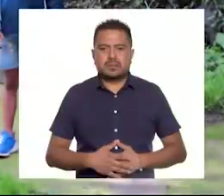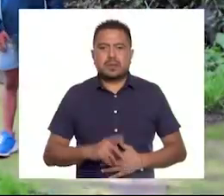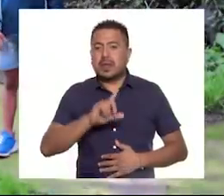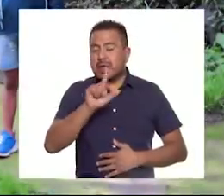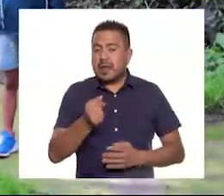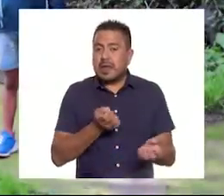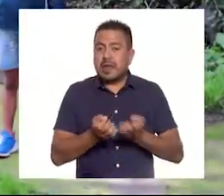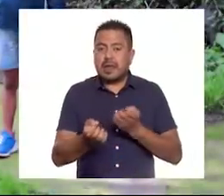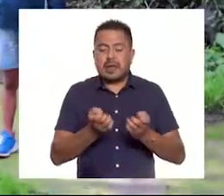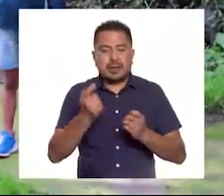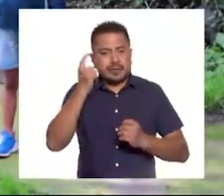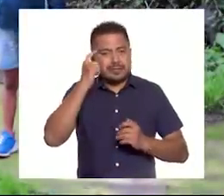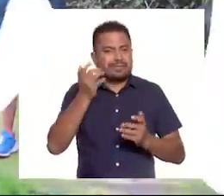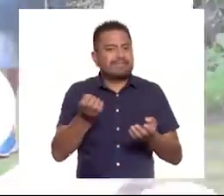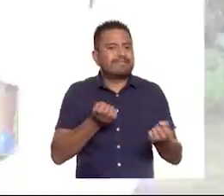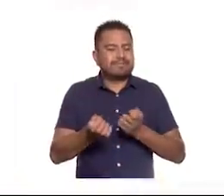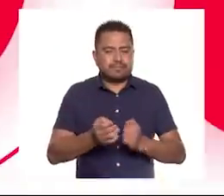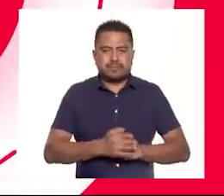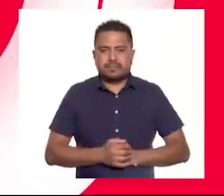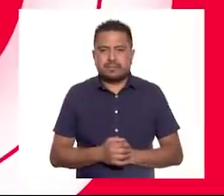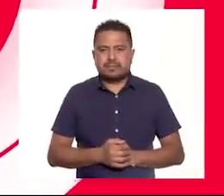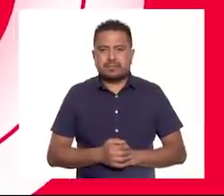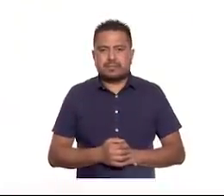de cada pausa, activa tu mente.